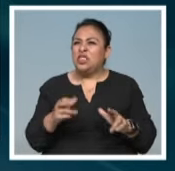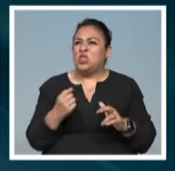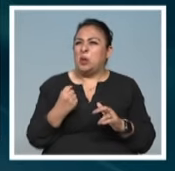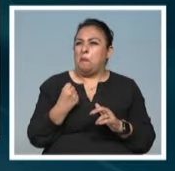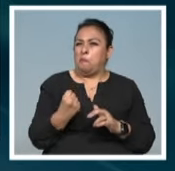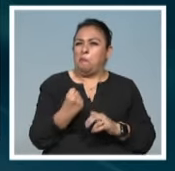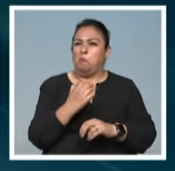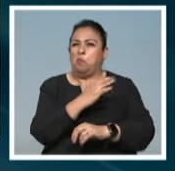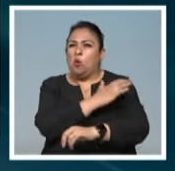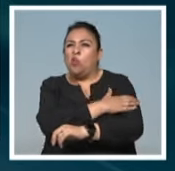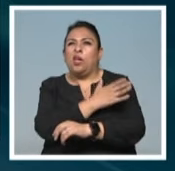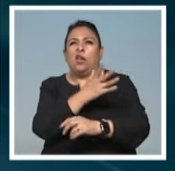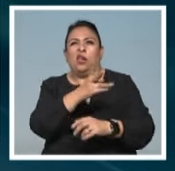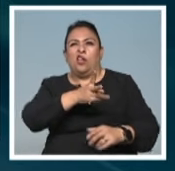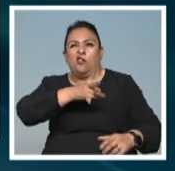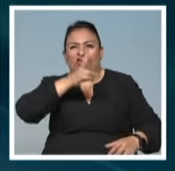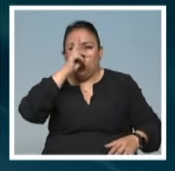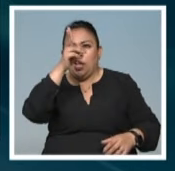poder, a la violencia,